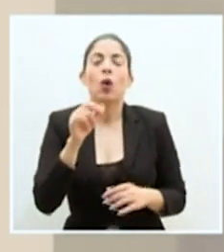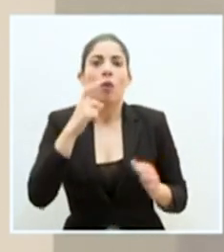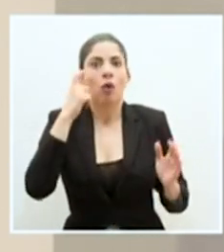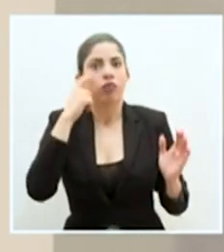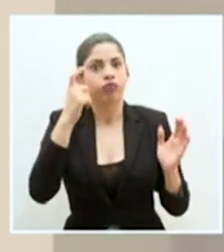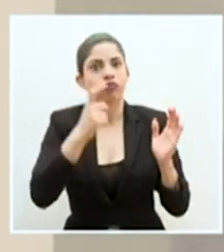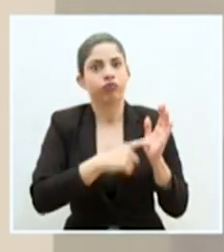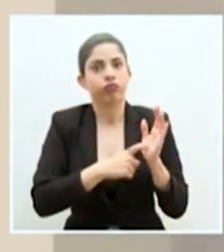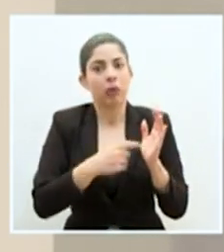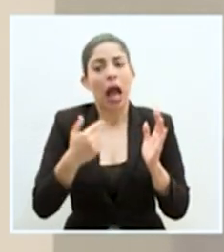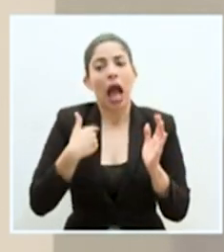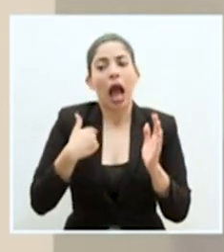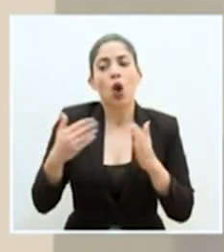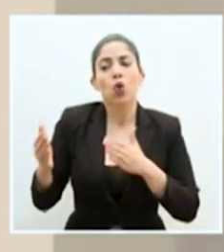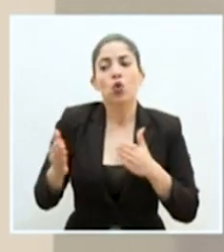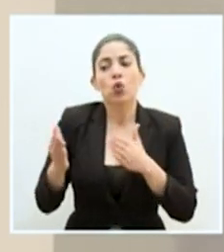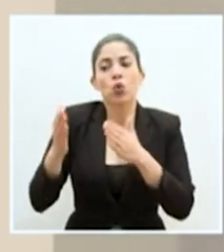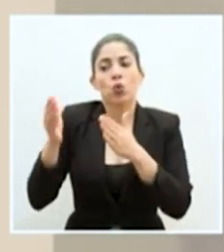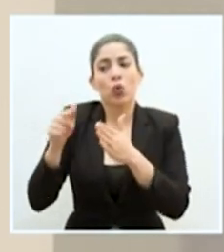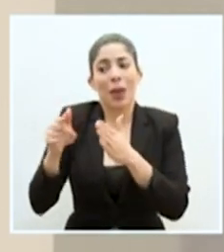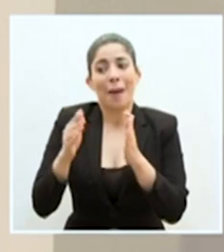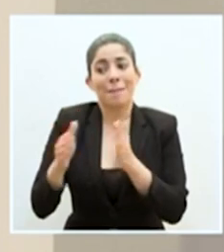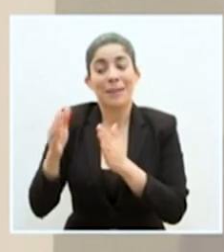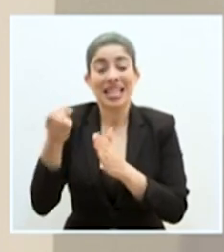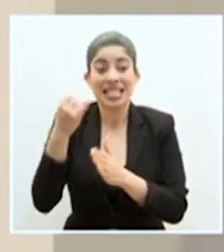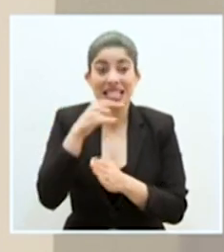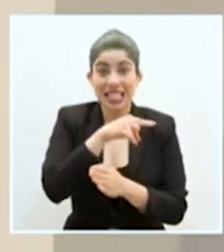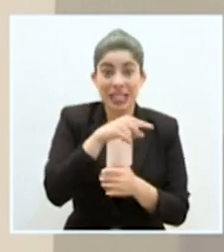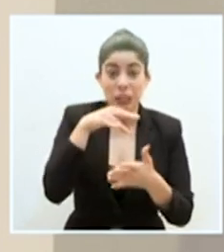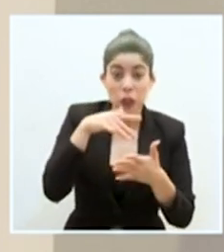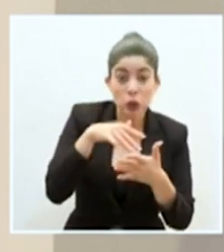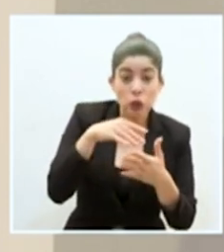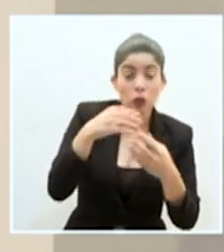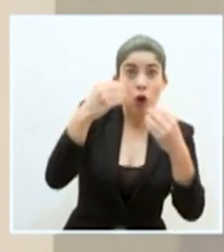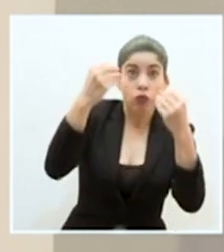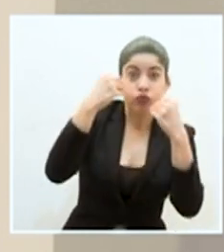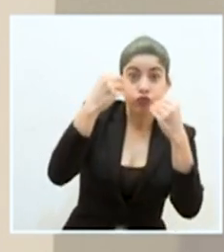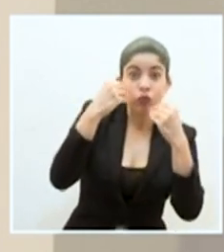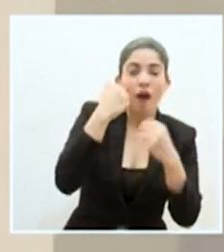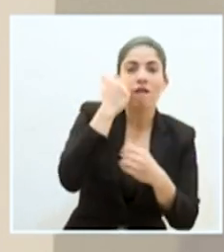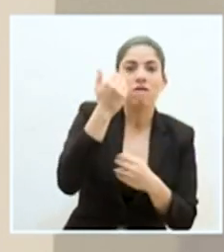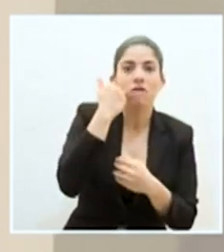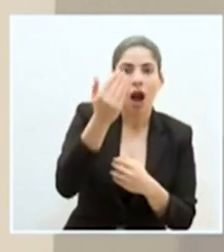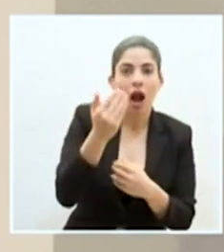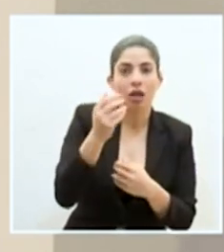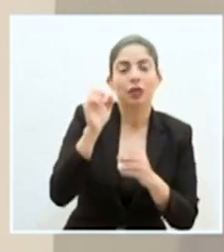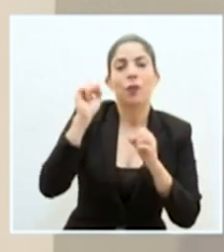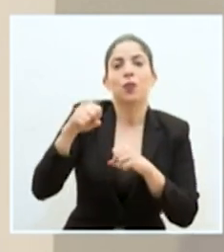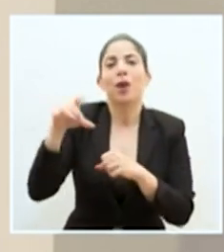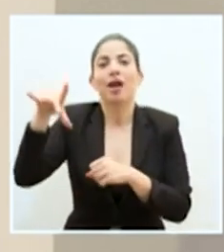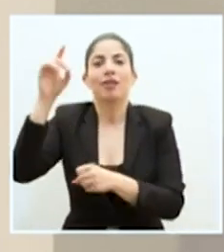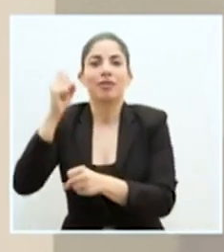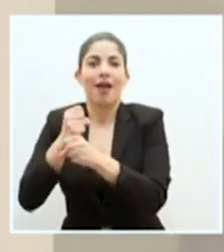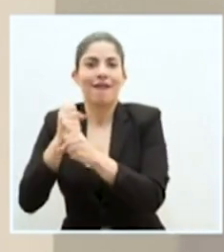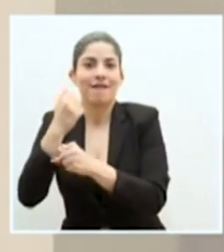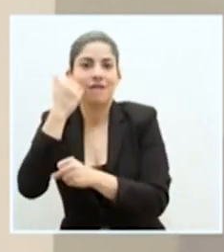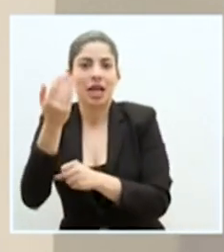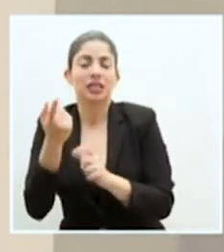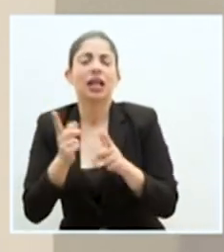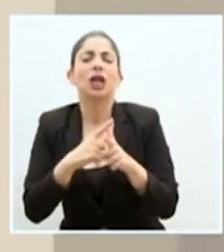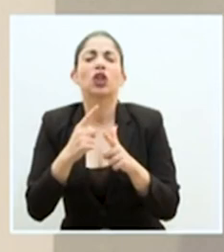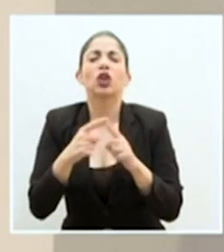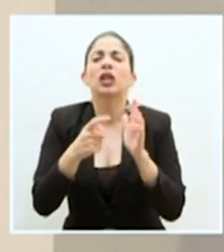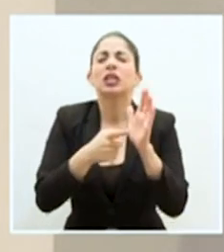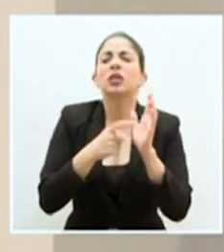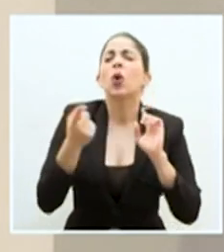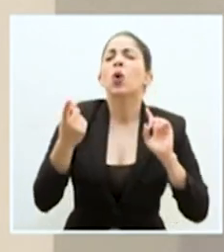de una ruta académica que permitiría que las personas puedan conectarse más fácilmente a los puestos de trabajo. Entonces, ¿cuáles son los requerimientos?